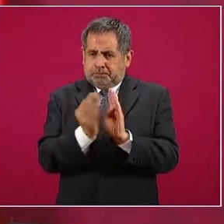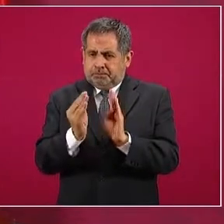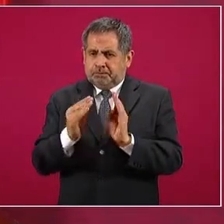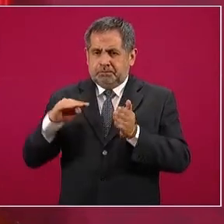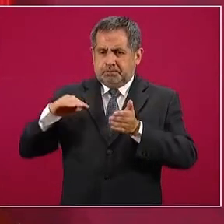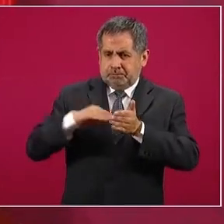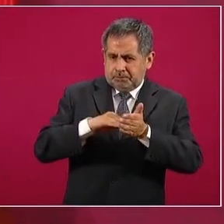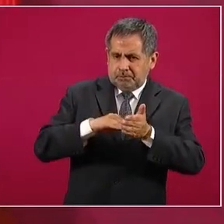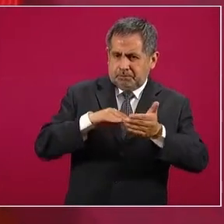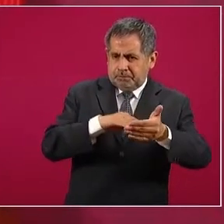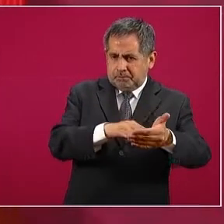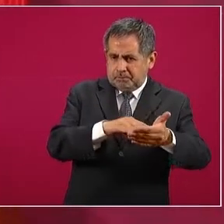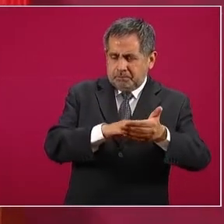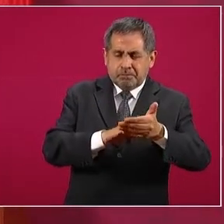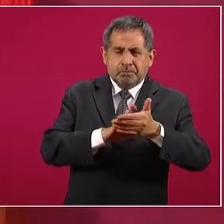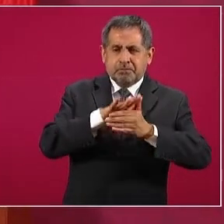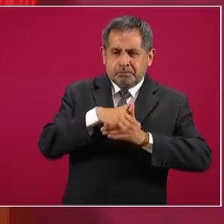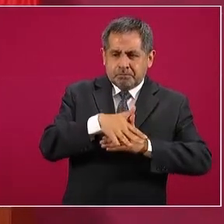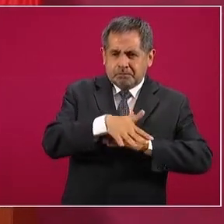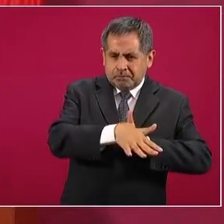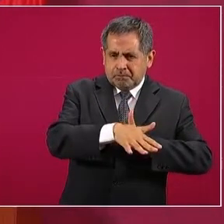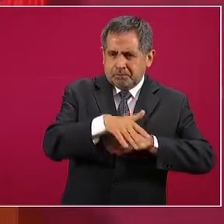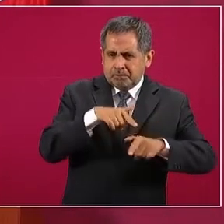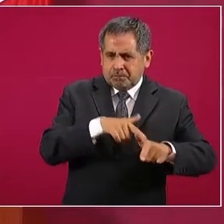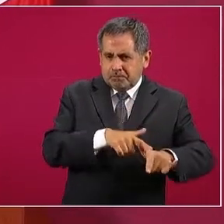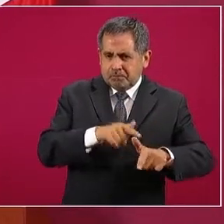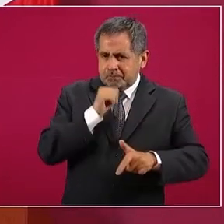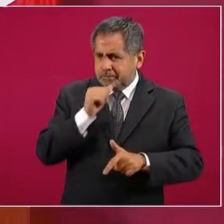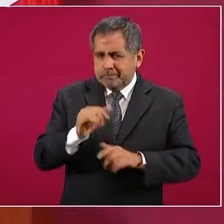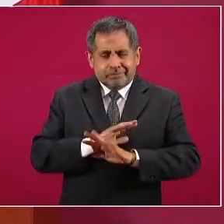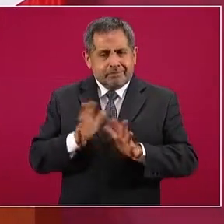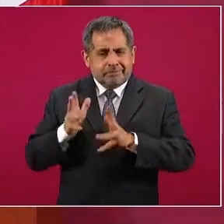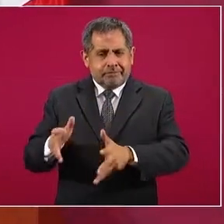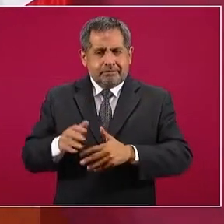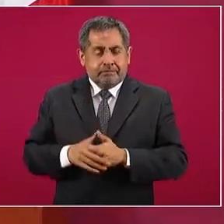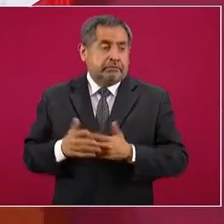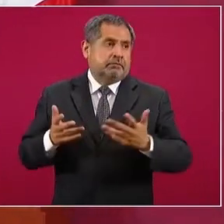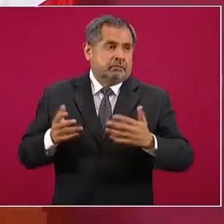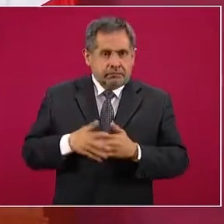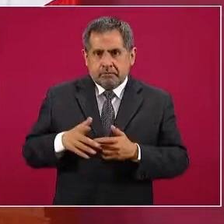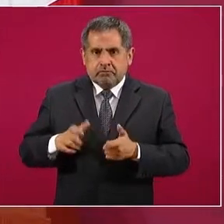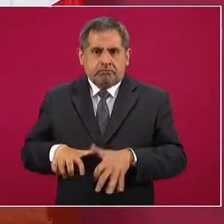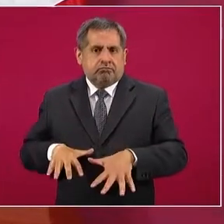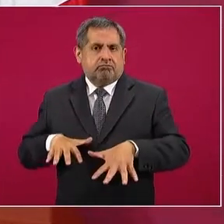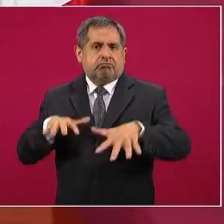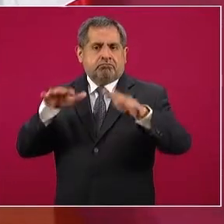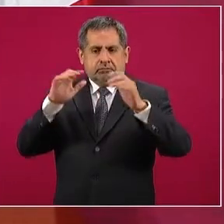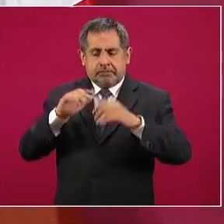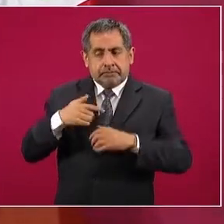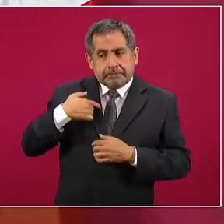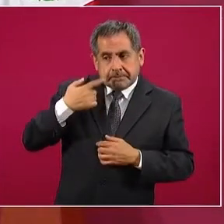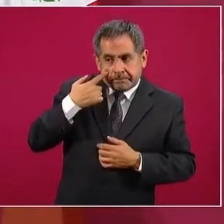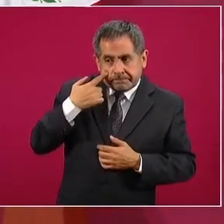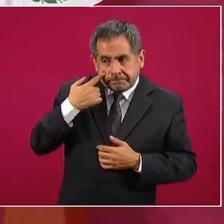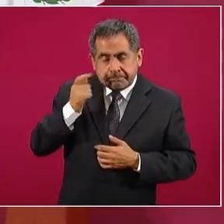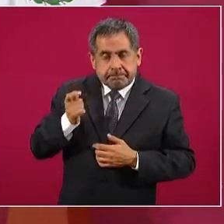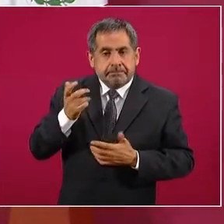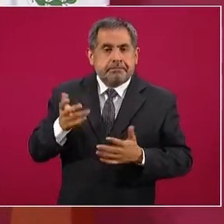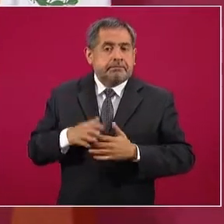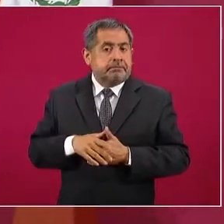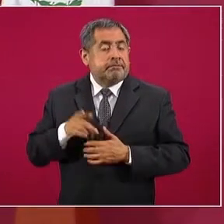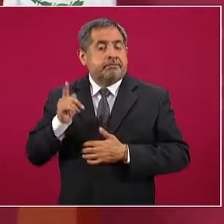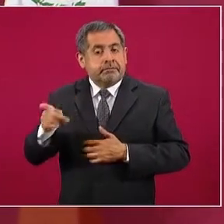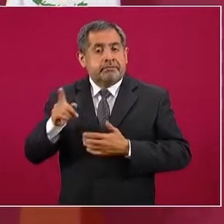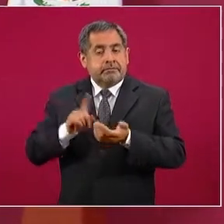hidráulico. Entonces, está creciendo mucho. Estamos atentos. Allá está